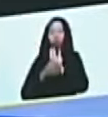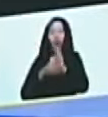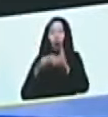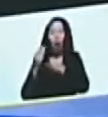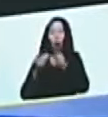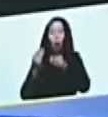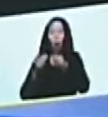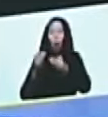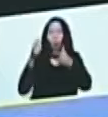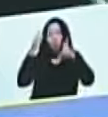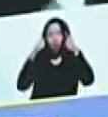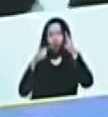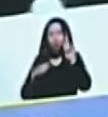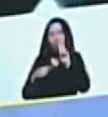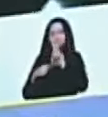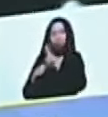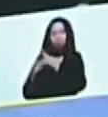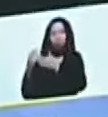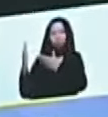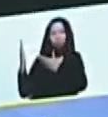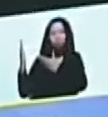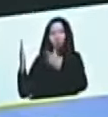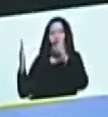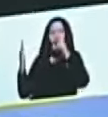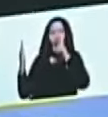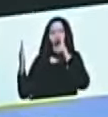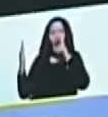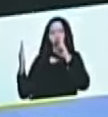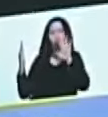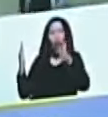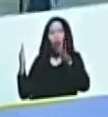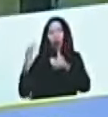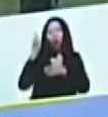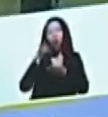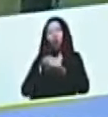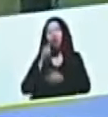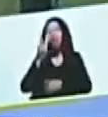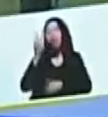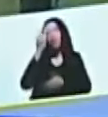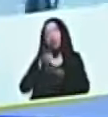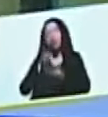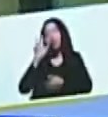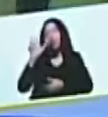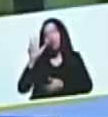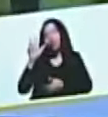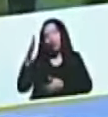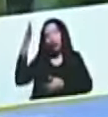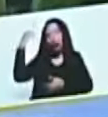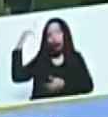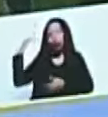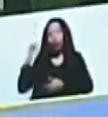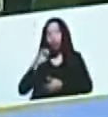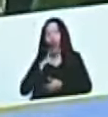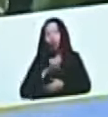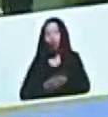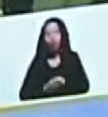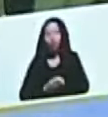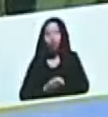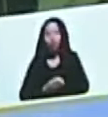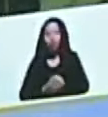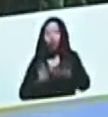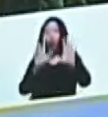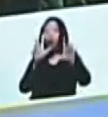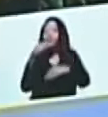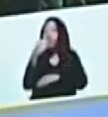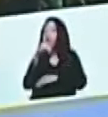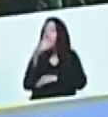Hugo Chávez, en el año 2002-2003, arrancó aquel 8 de noviembre de